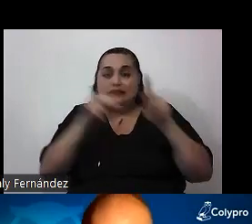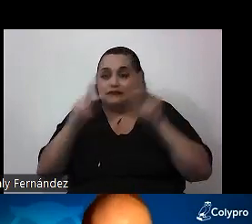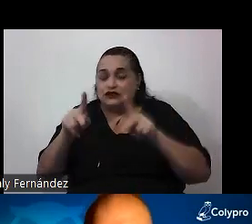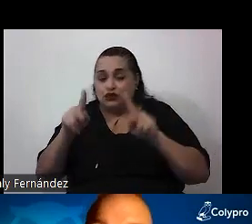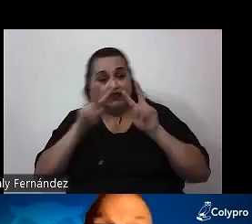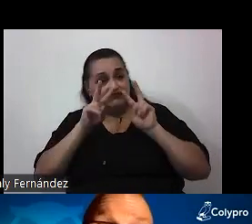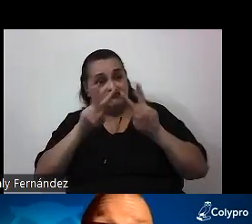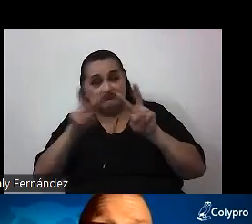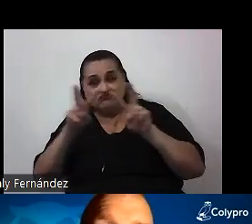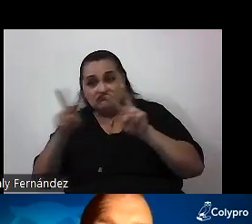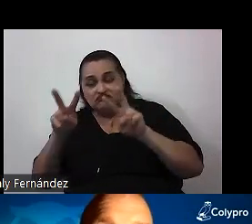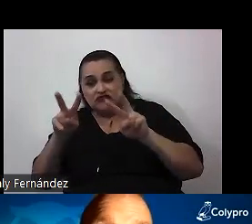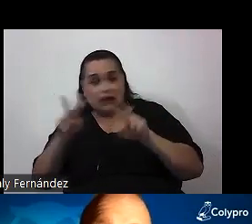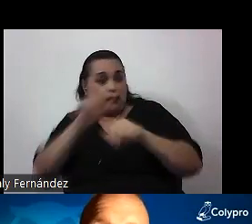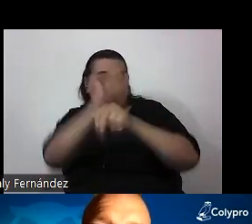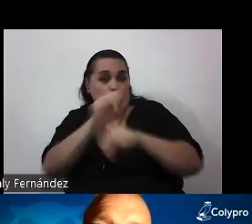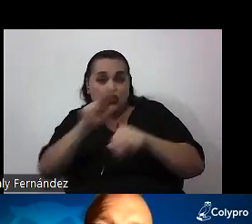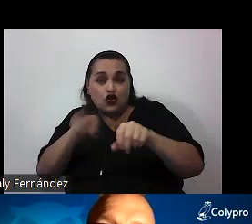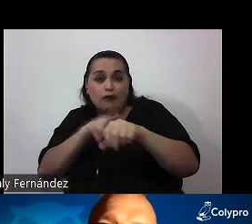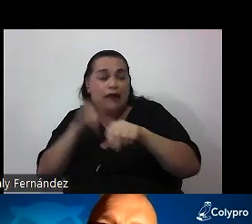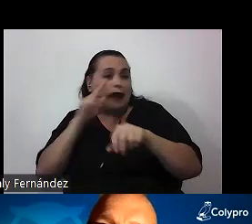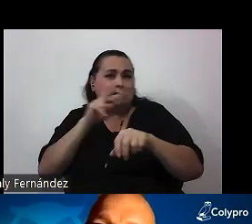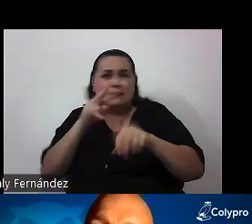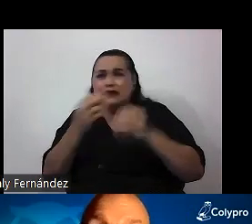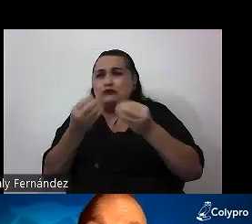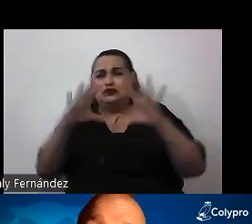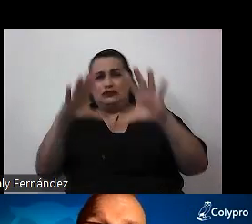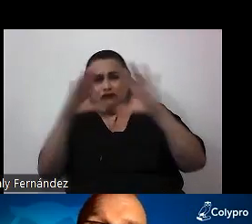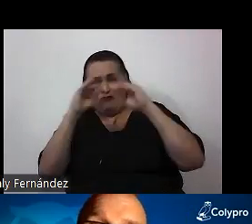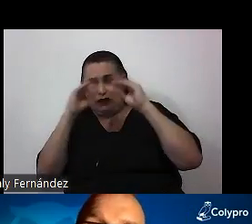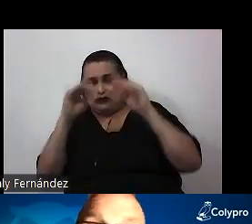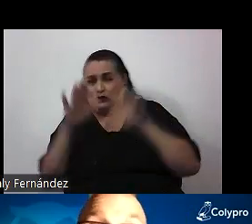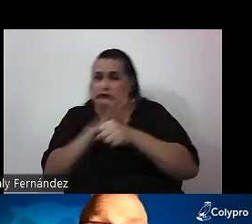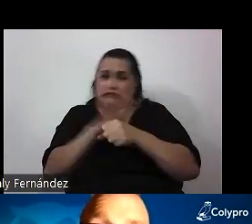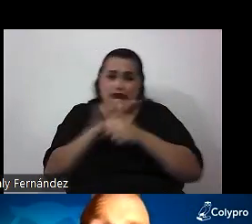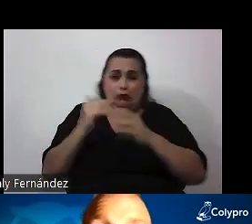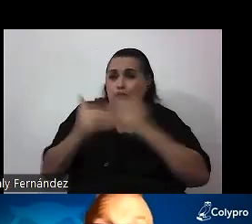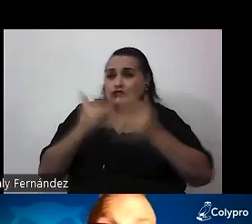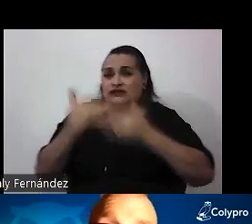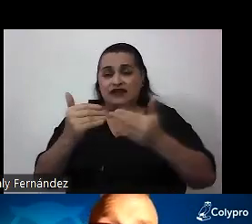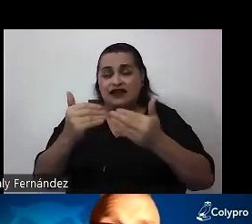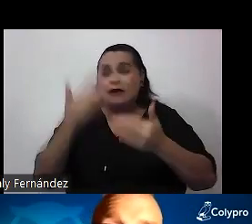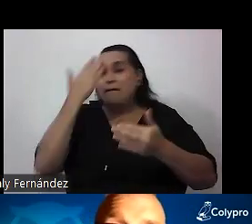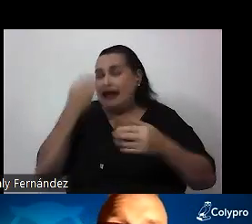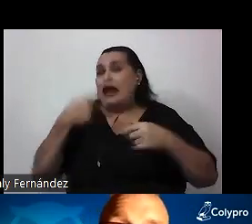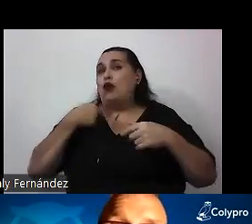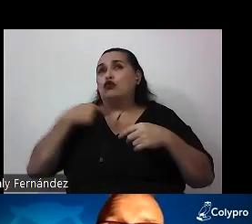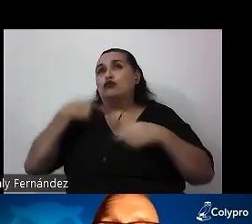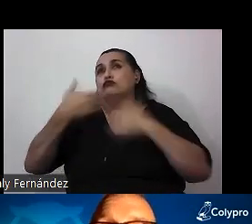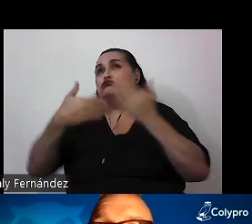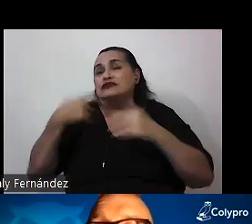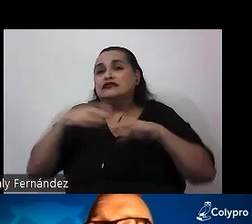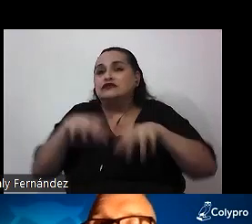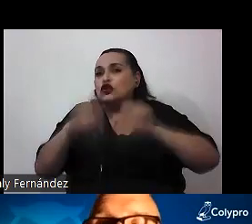común lidiar con tanta información y procesarla para eventualmente tomar decisiones informadas.